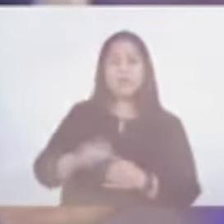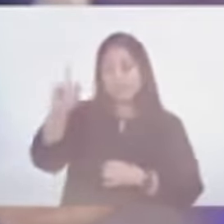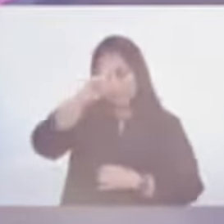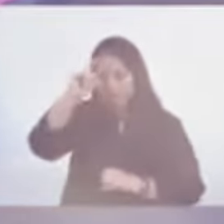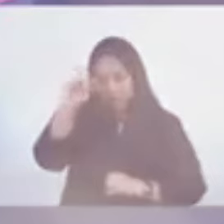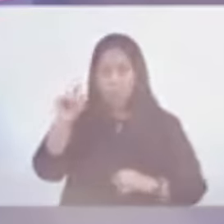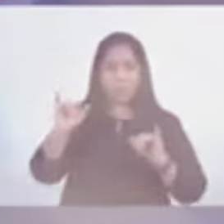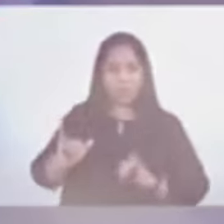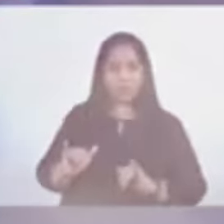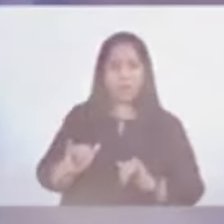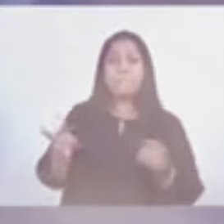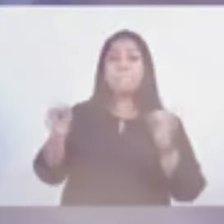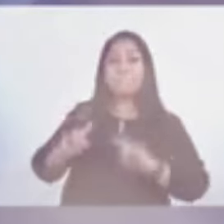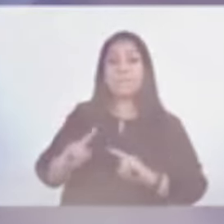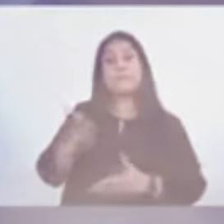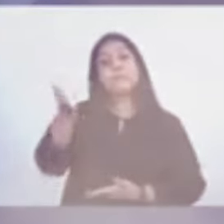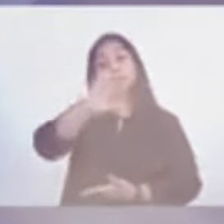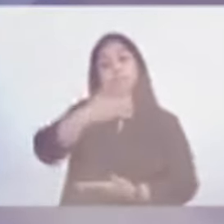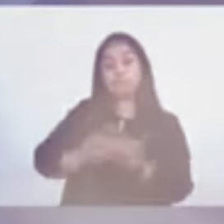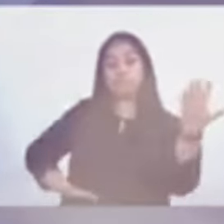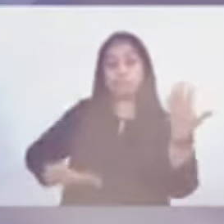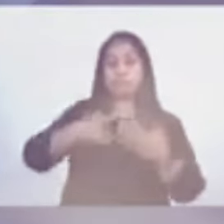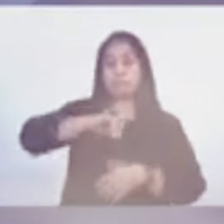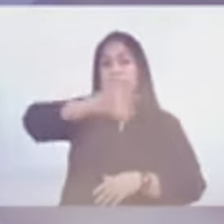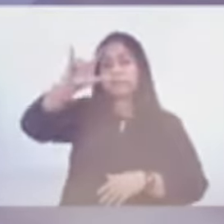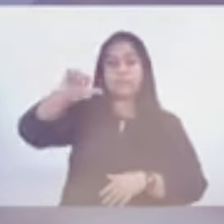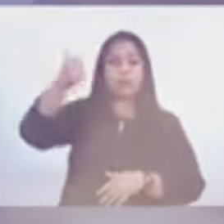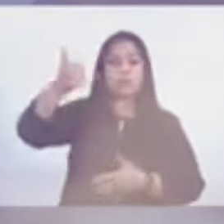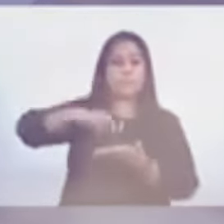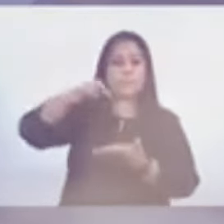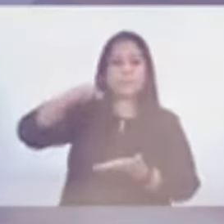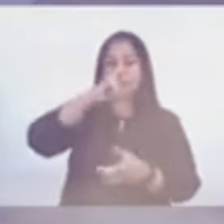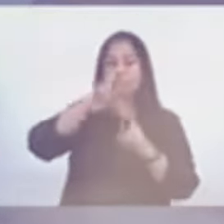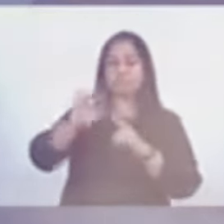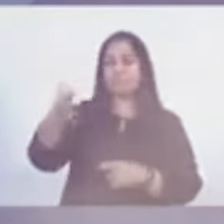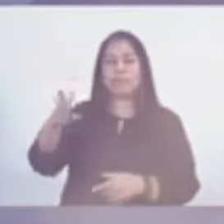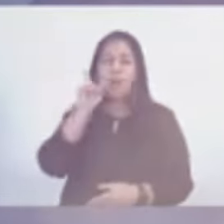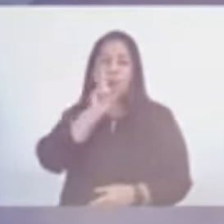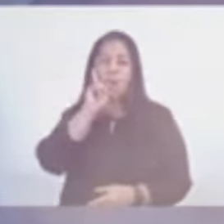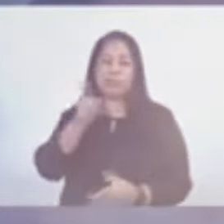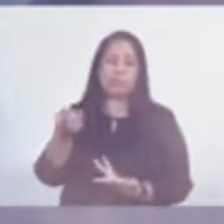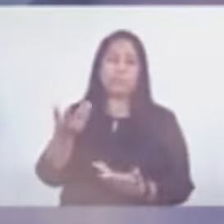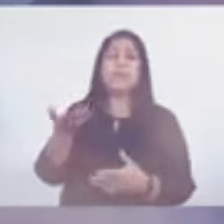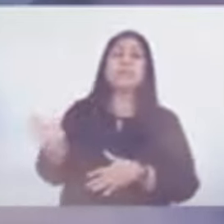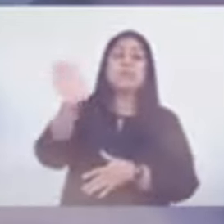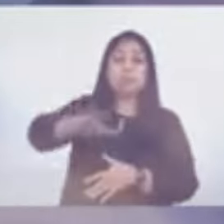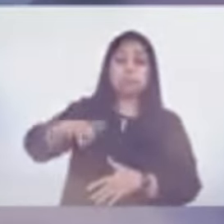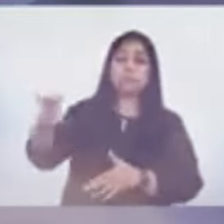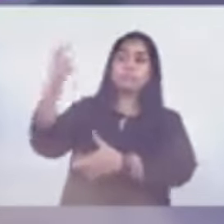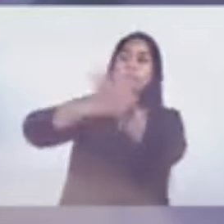trabajó acá, pero luego se fue a vivir también al extranjero, estamos hablando de mediana juventud, y después